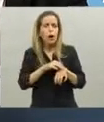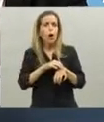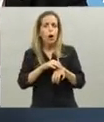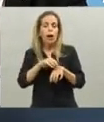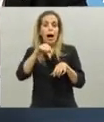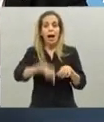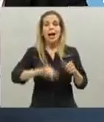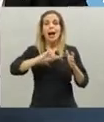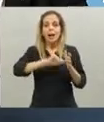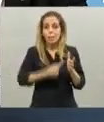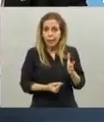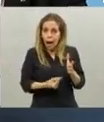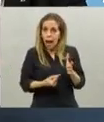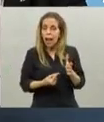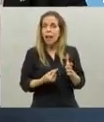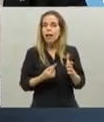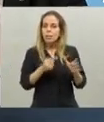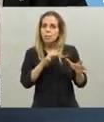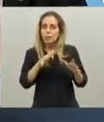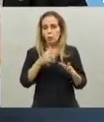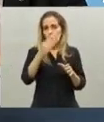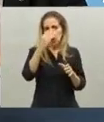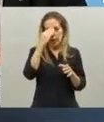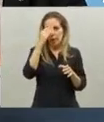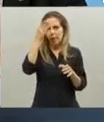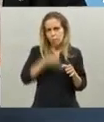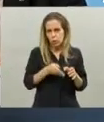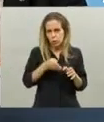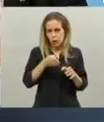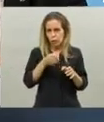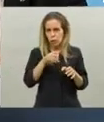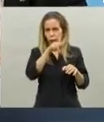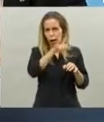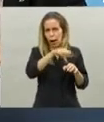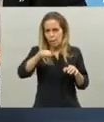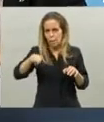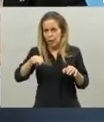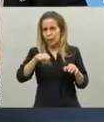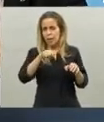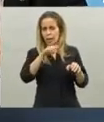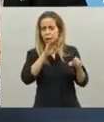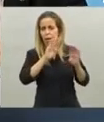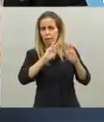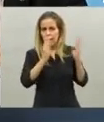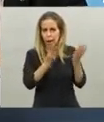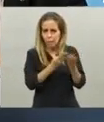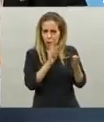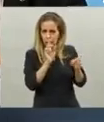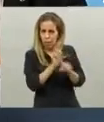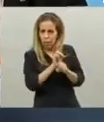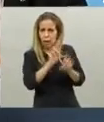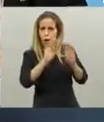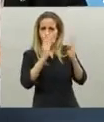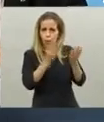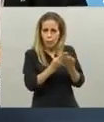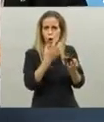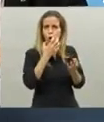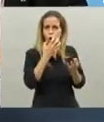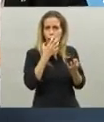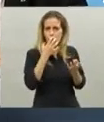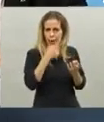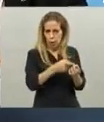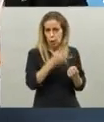en la ciudad de Buenos Aires, está en un 15% las camas de terapia intensiva con respirador, que son el recurso más escaso que tenemos.